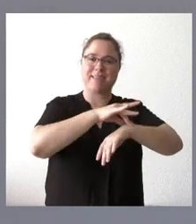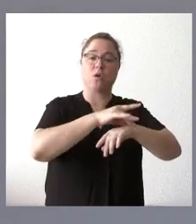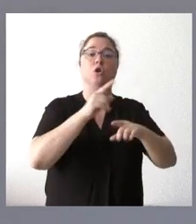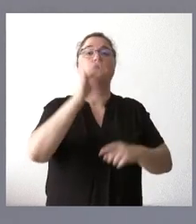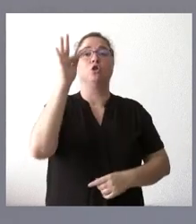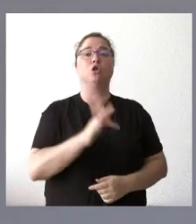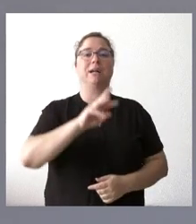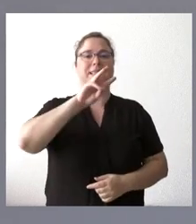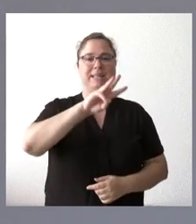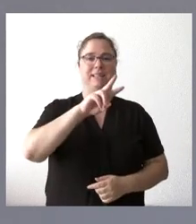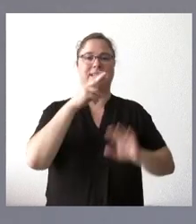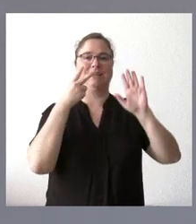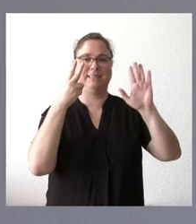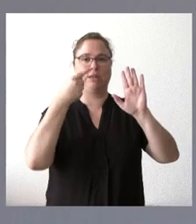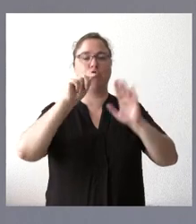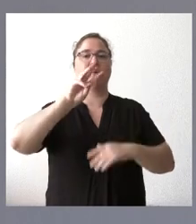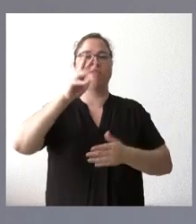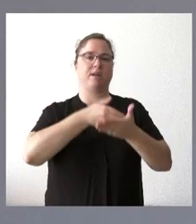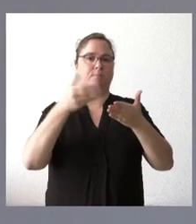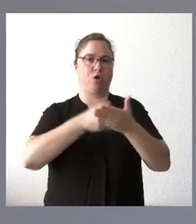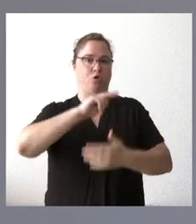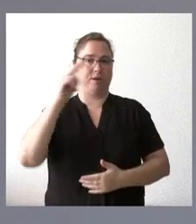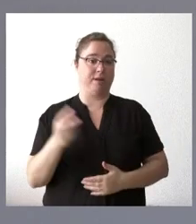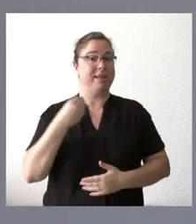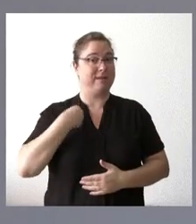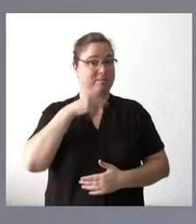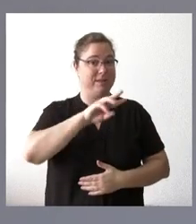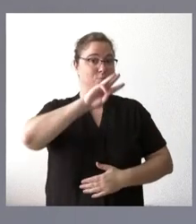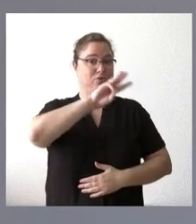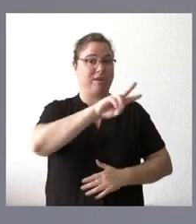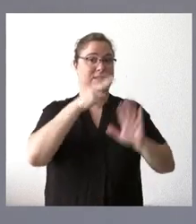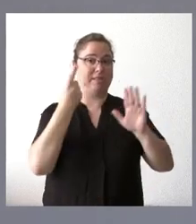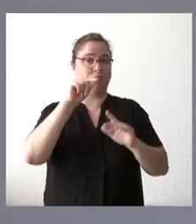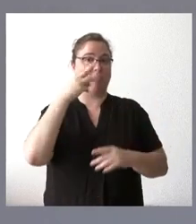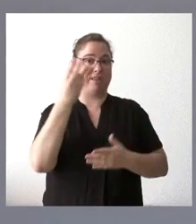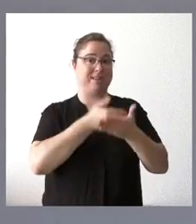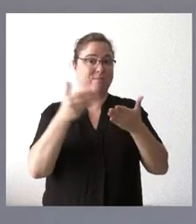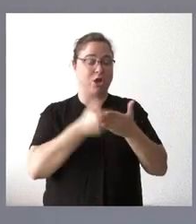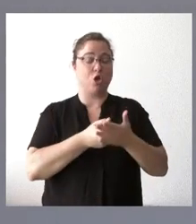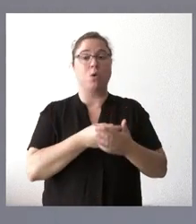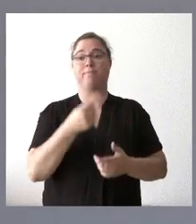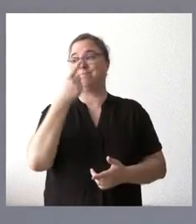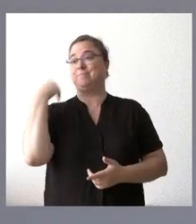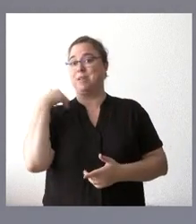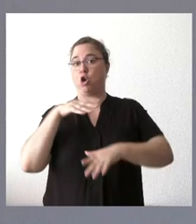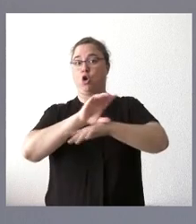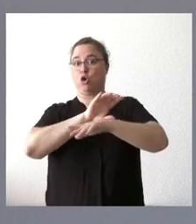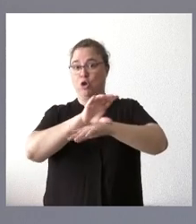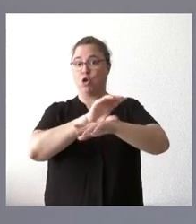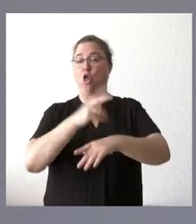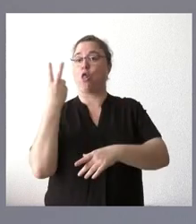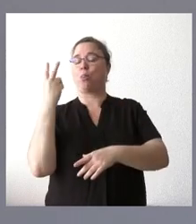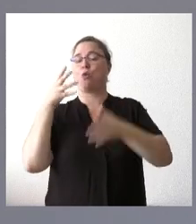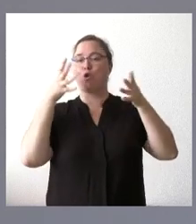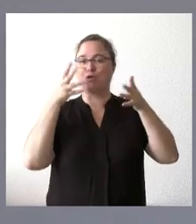,3 millones de euros. Pues bien, de estos 37,3 millones de euros, en los dos últimos consejos de Gobierno hemos acordado, hemos